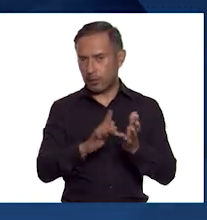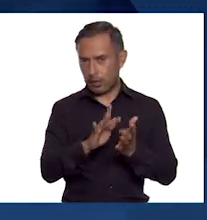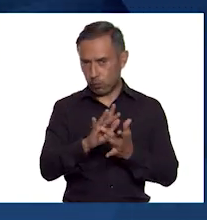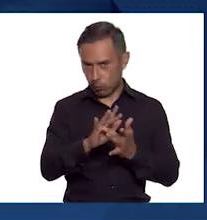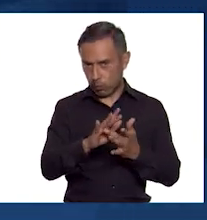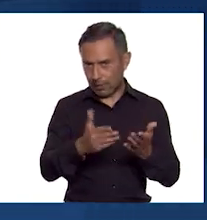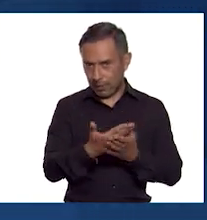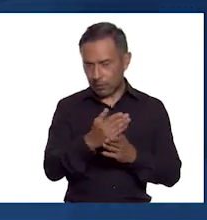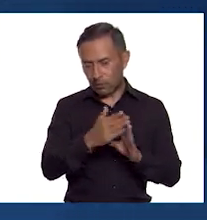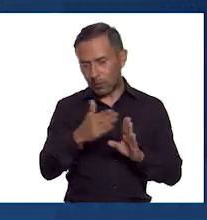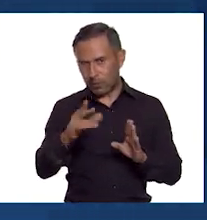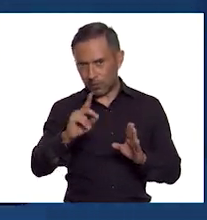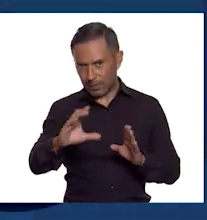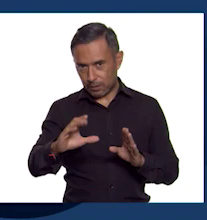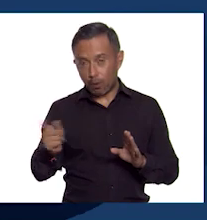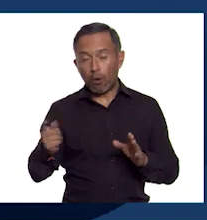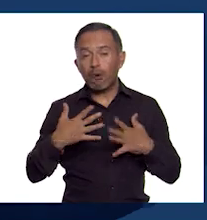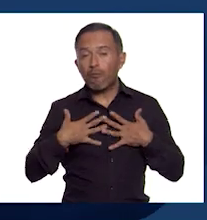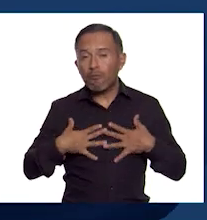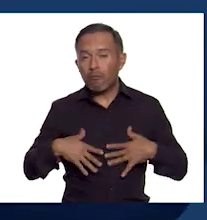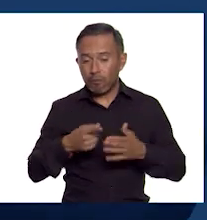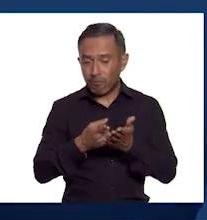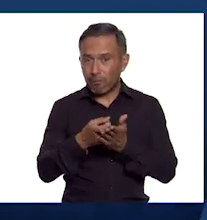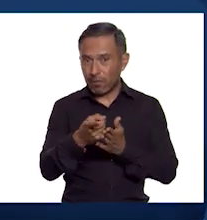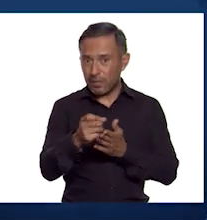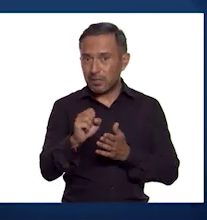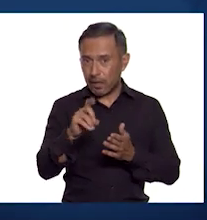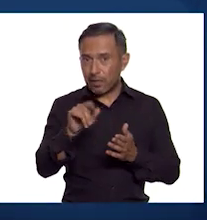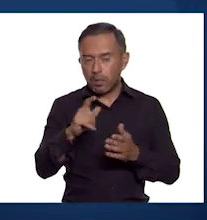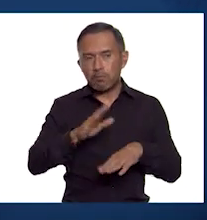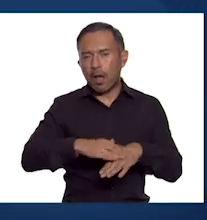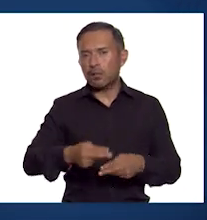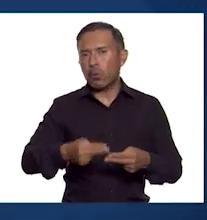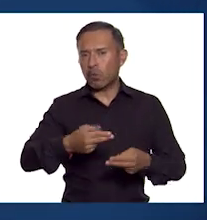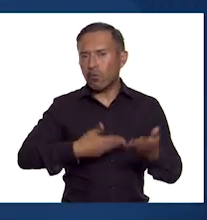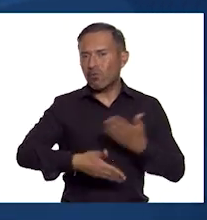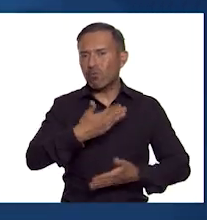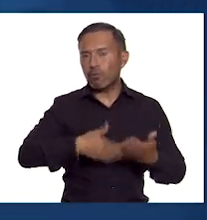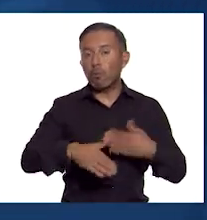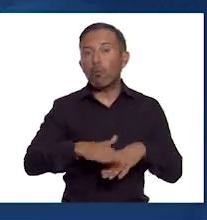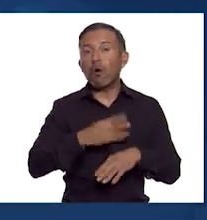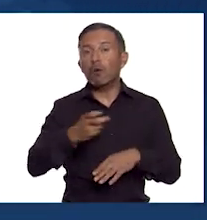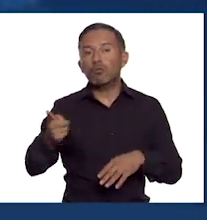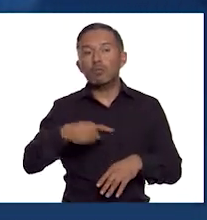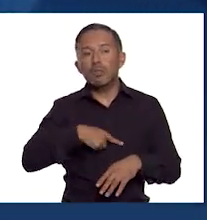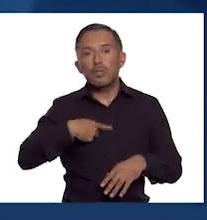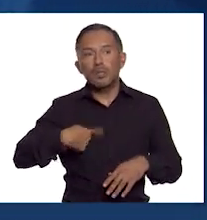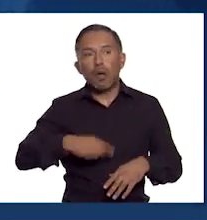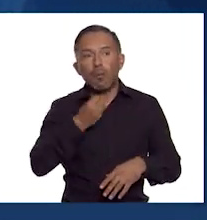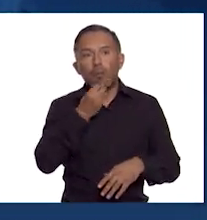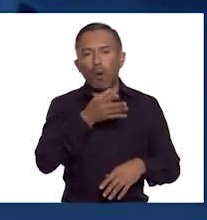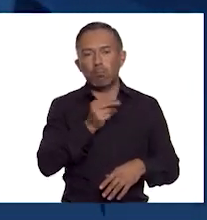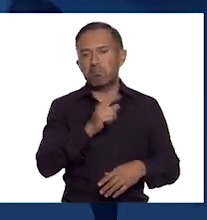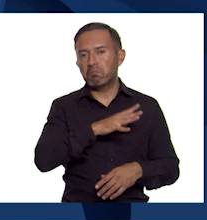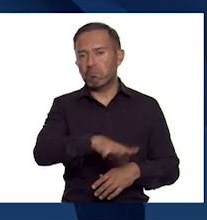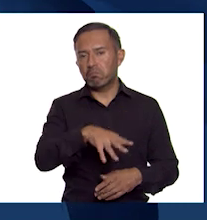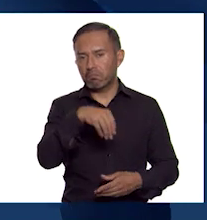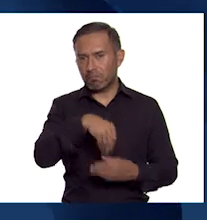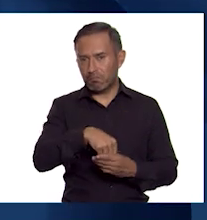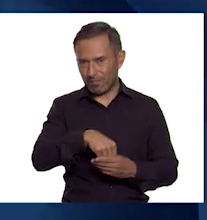seda fue el producto de mayor demanda comercial. Por ello, los chinos mantuvieron en secreto la existencia del gusano de seda.